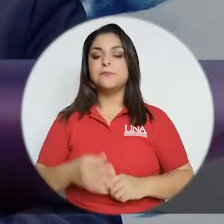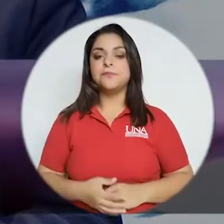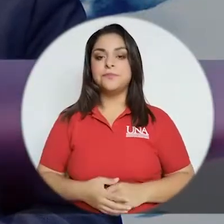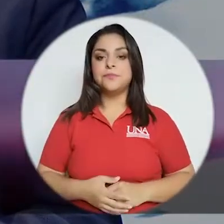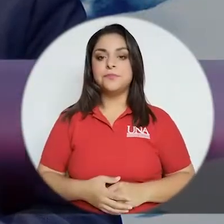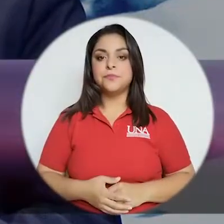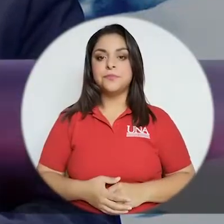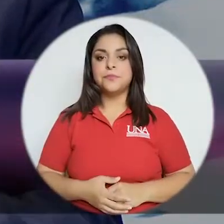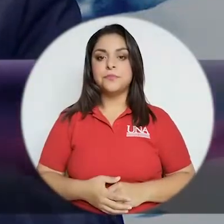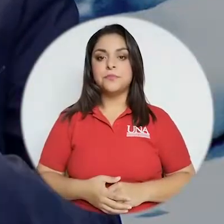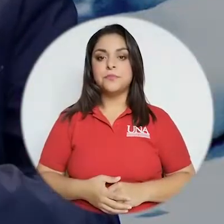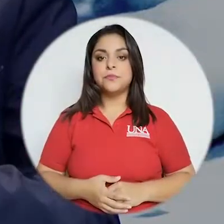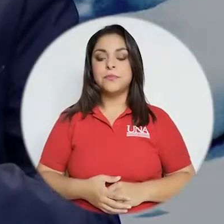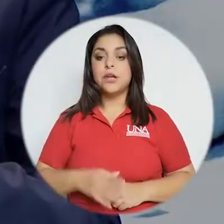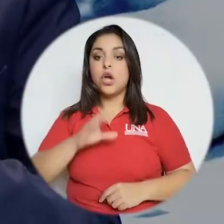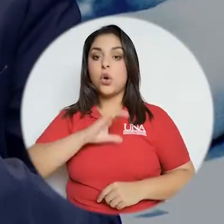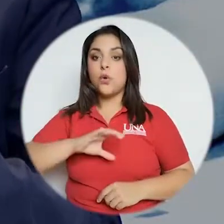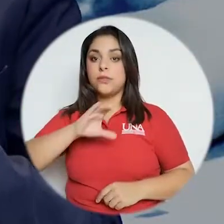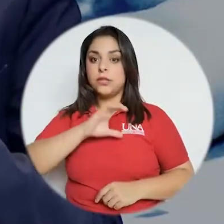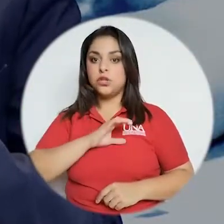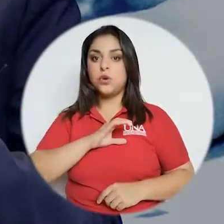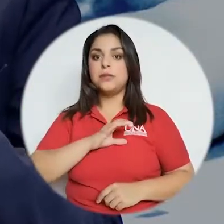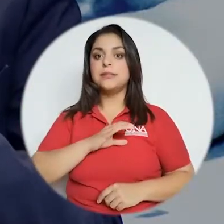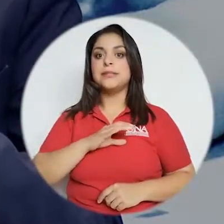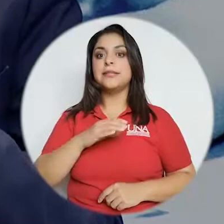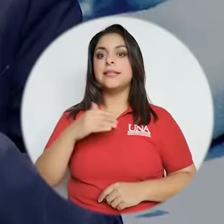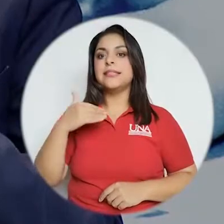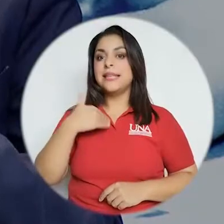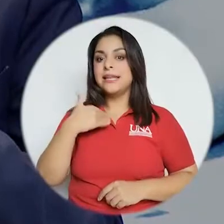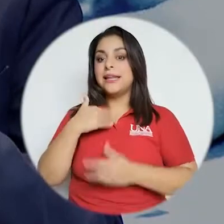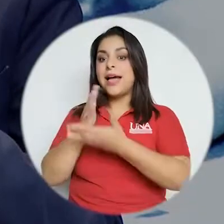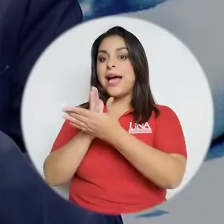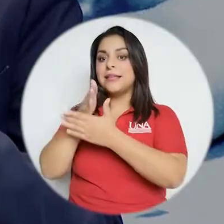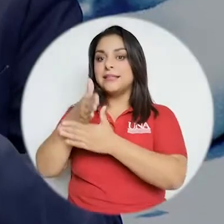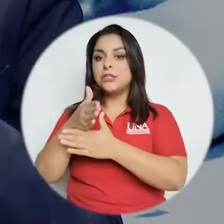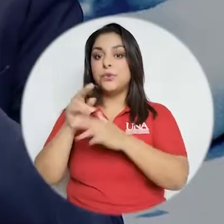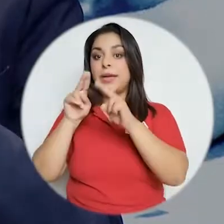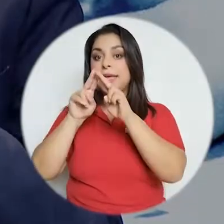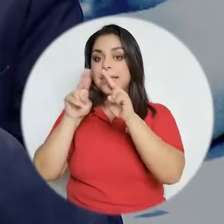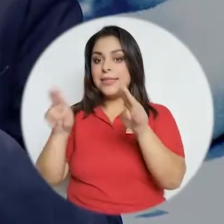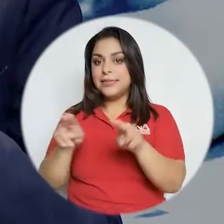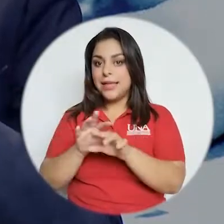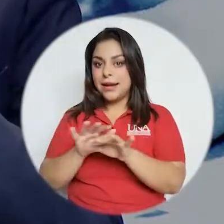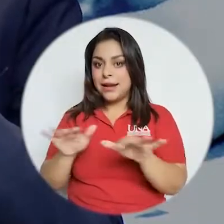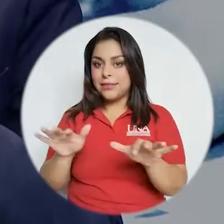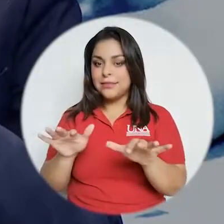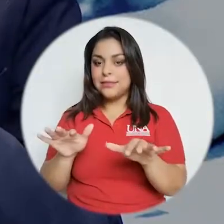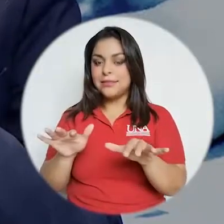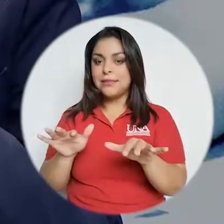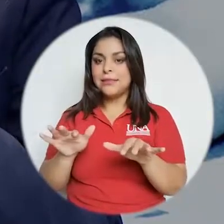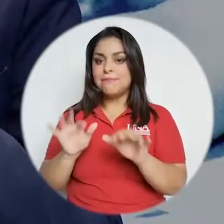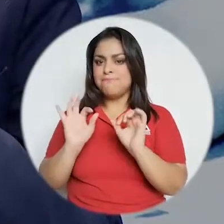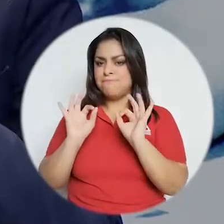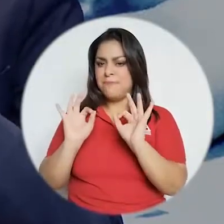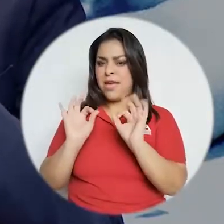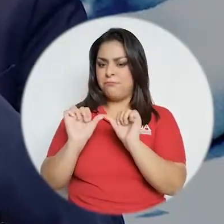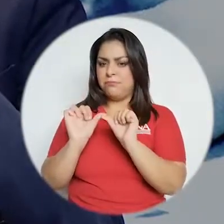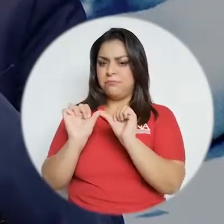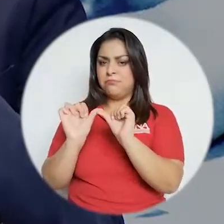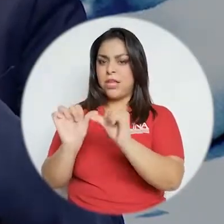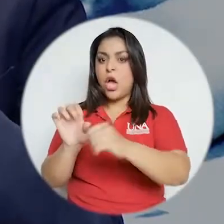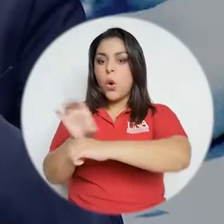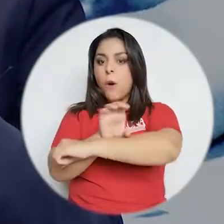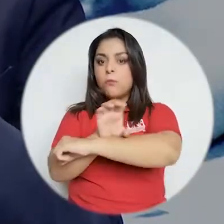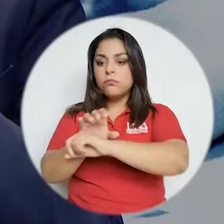a la diferencia que tiene las condiciones propias de tener acceso a internet mediante una